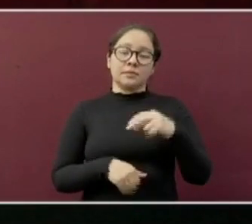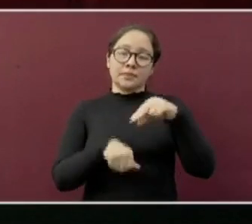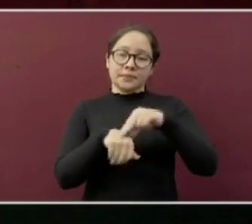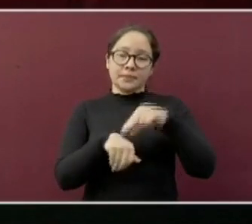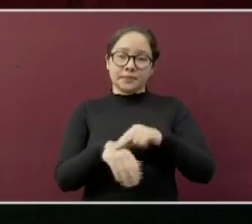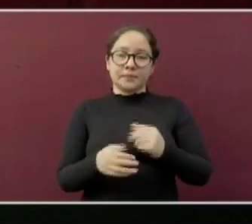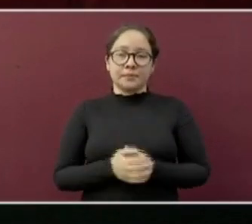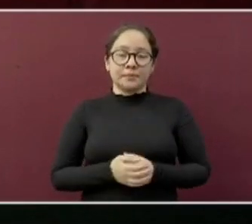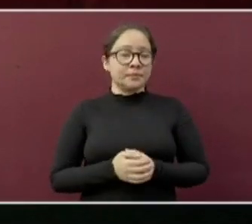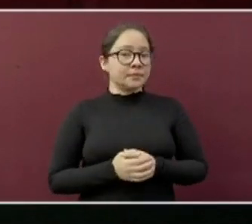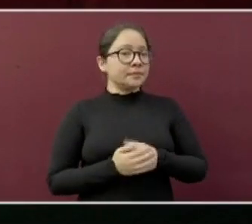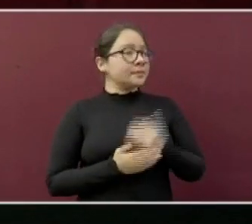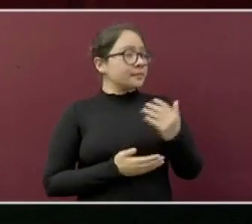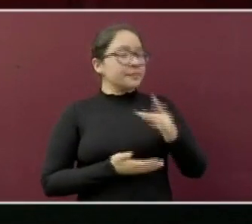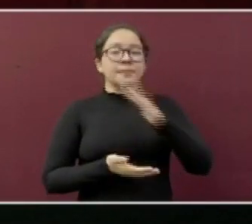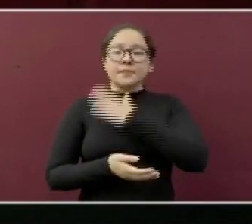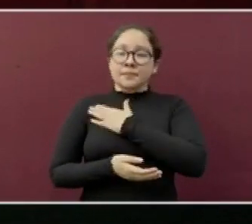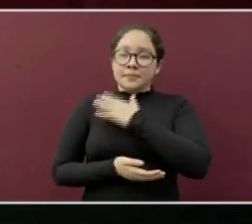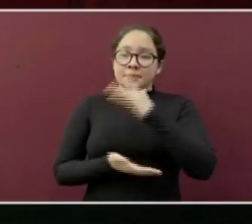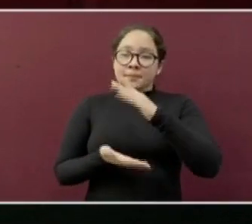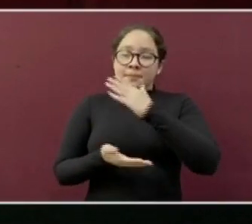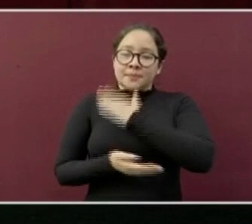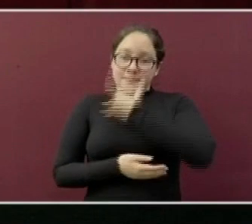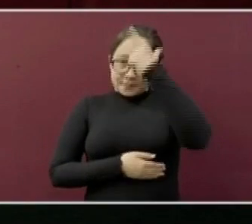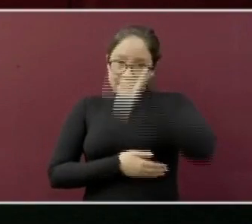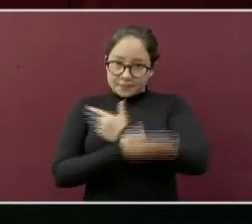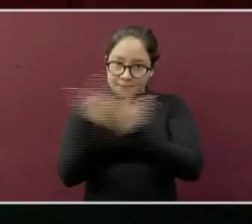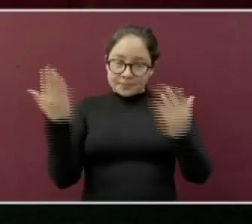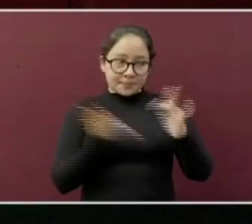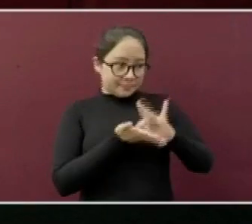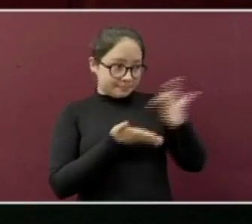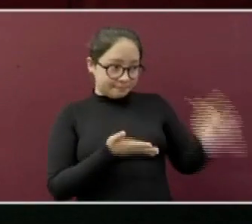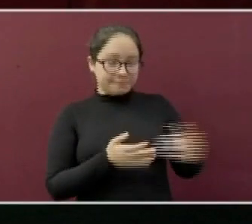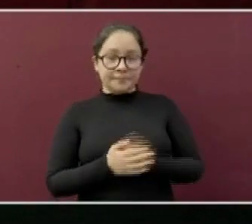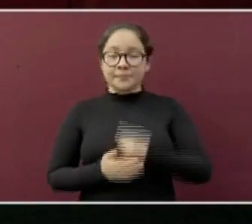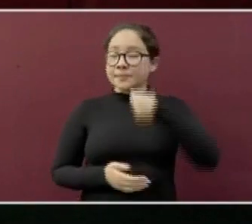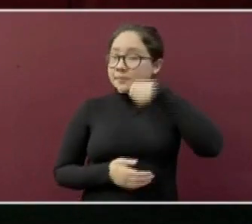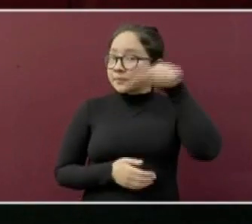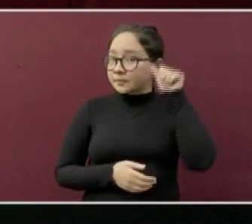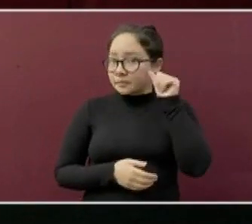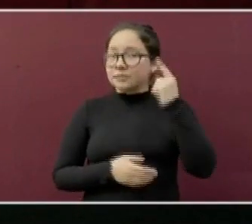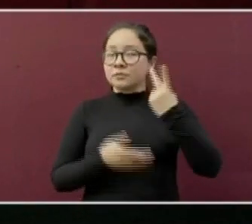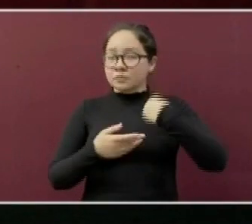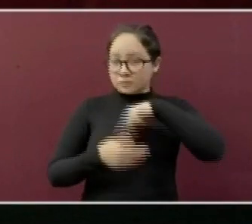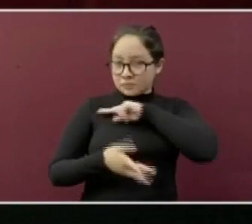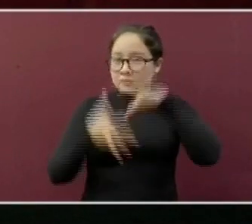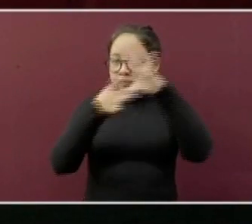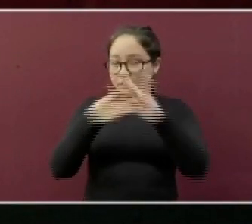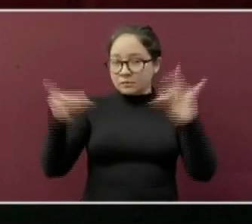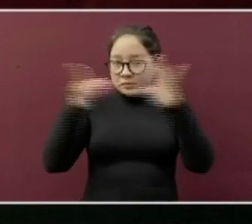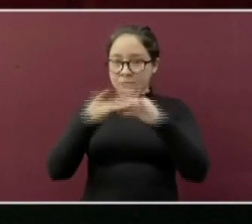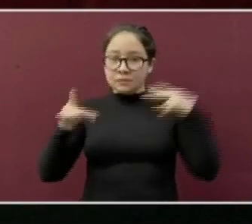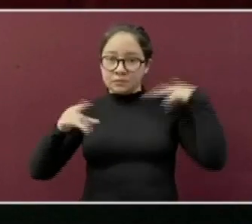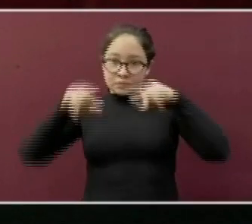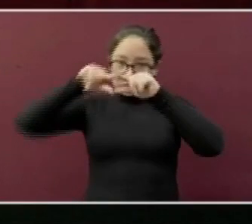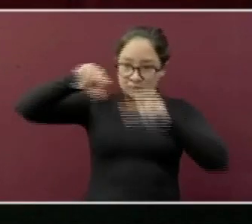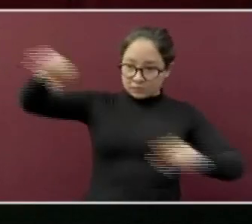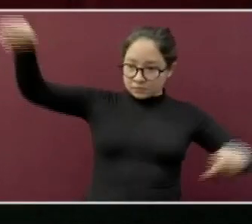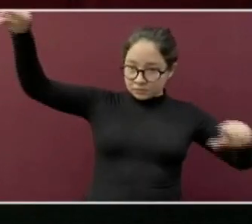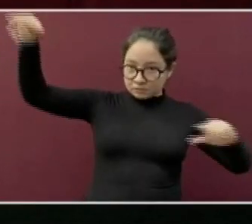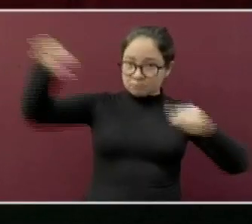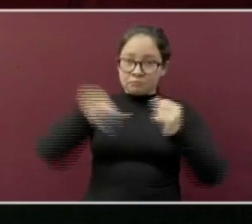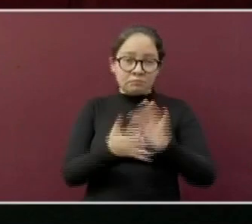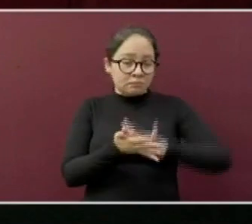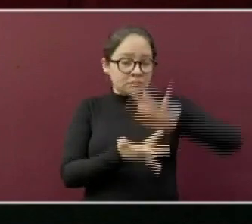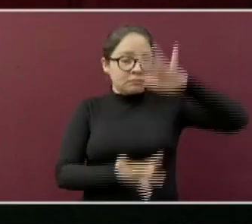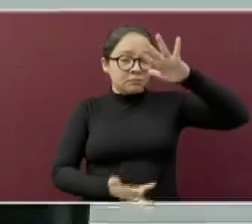Buenas noches a todas y todos. Gracias, doctora. Como informamos el día de ayer, la mayoría del territorio veracruzano ha pasado de estar